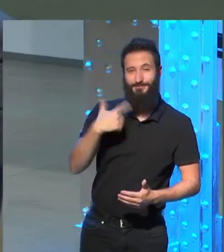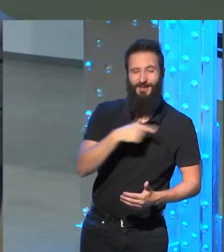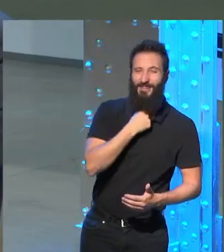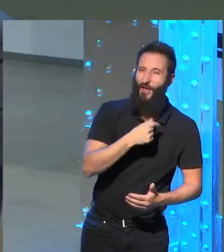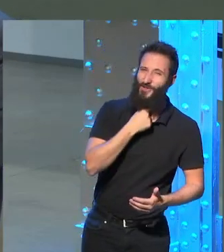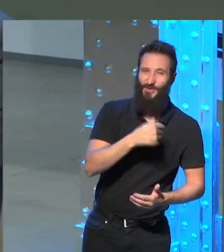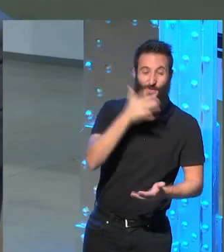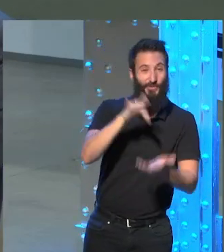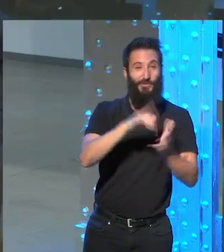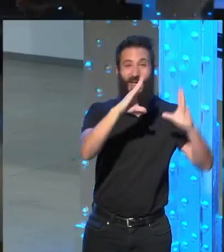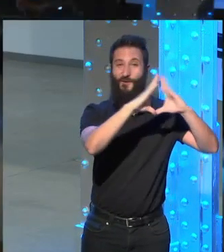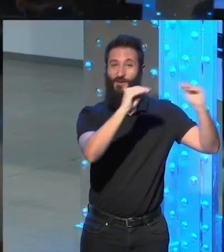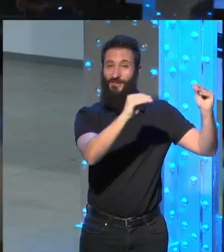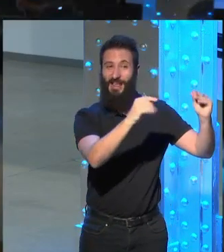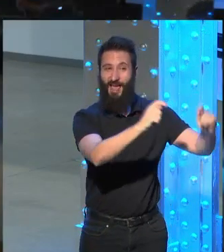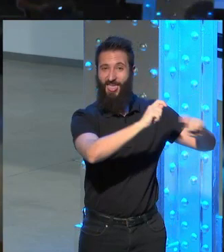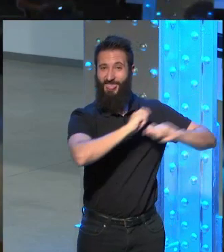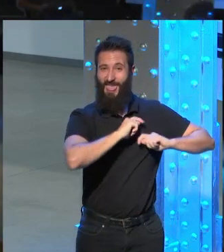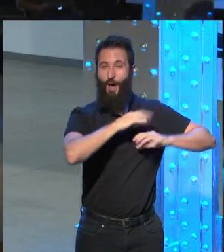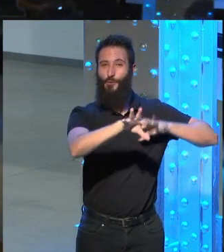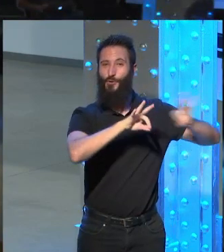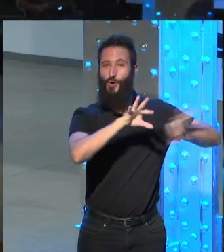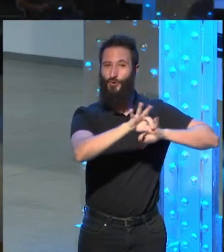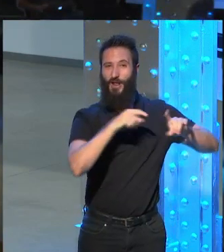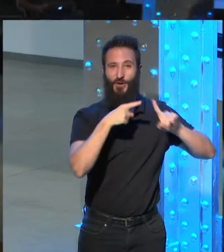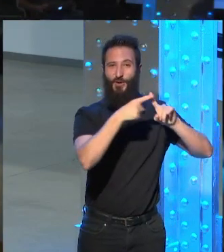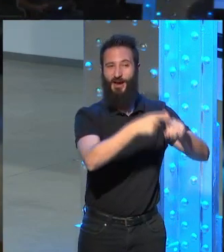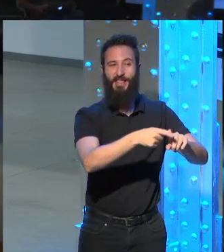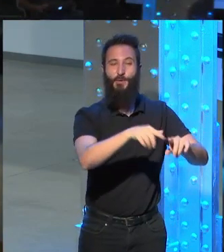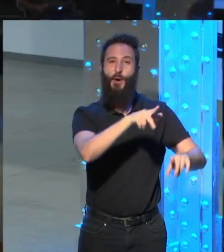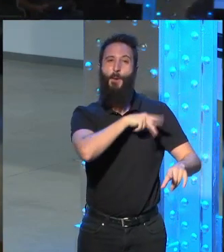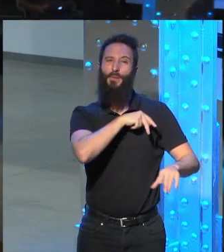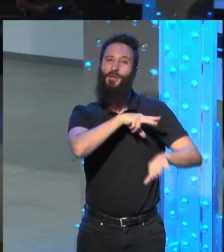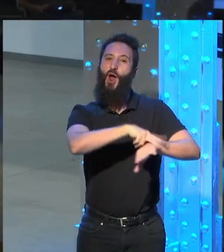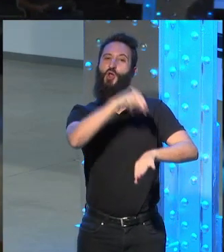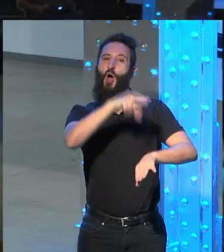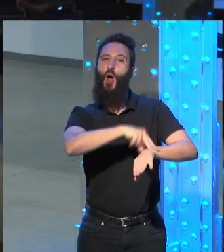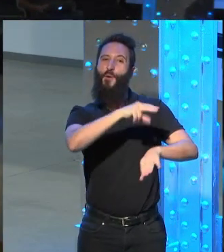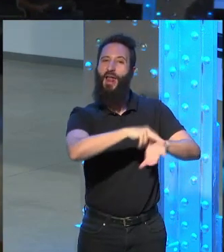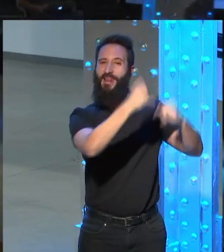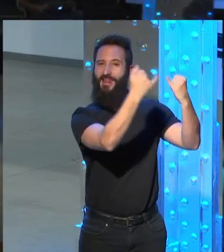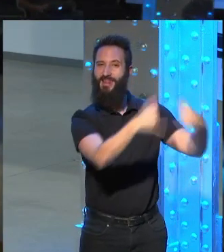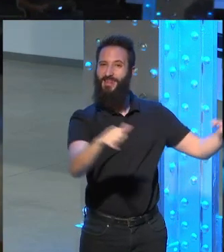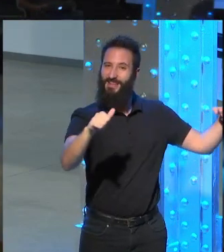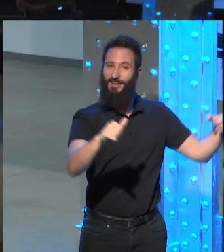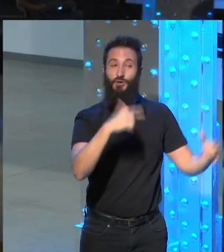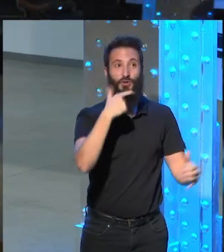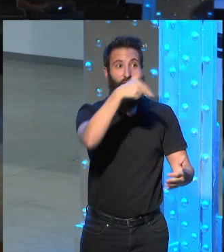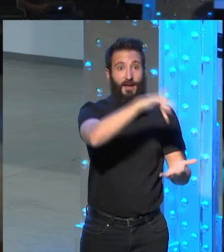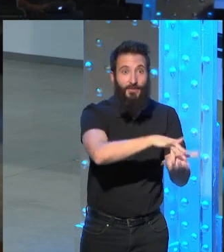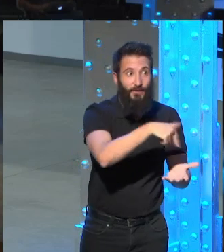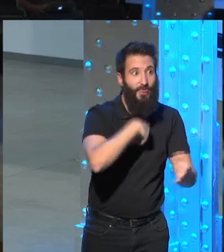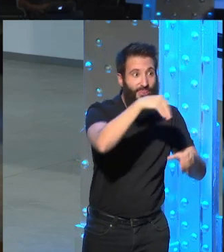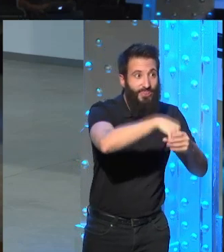universidad pues me dio un cóctel ¿no? para celebrar el premio Nobel y en ese cóctel descubrí que había seis